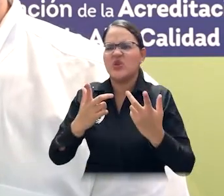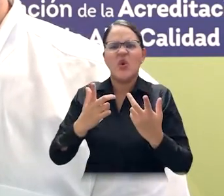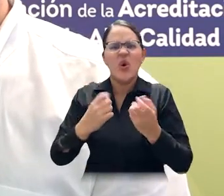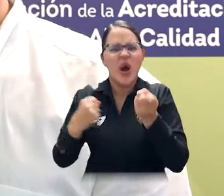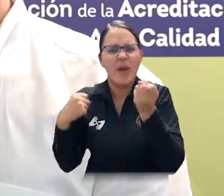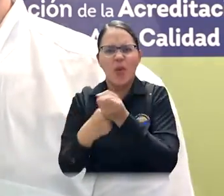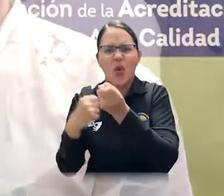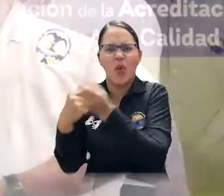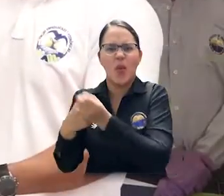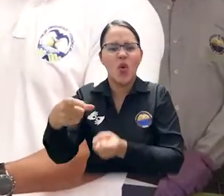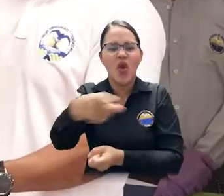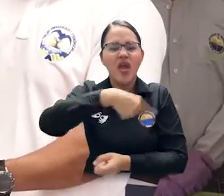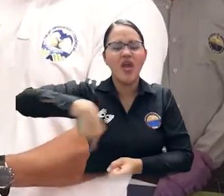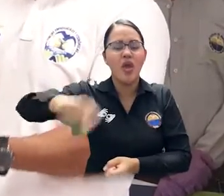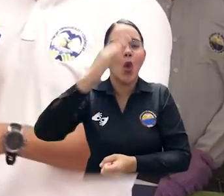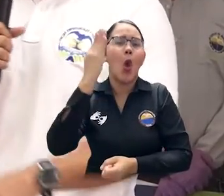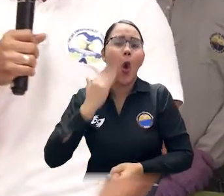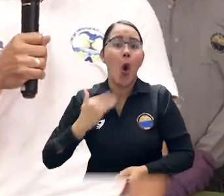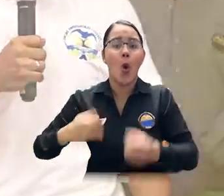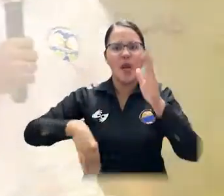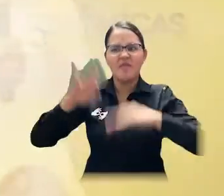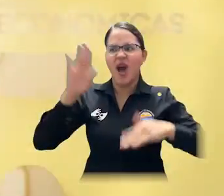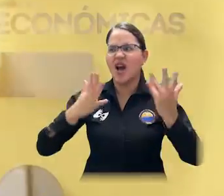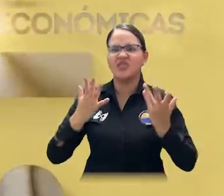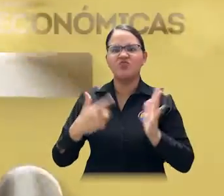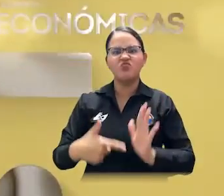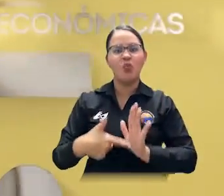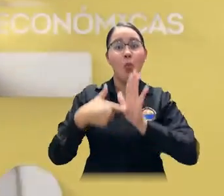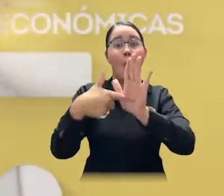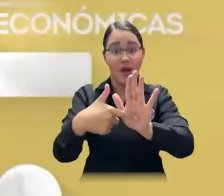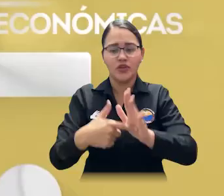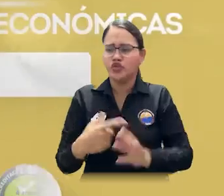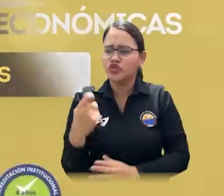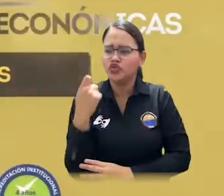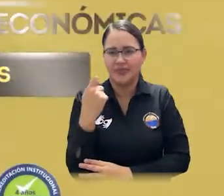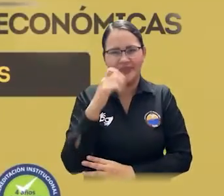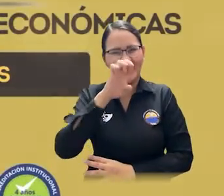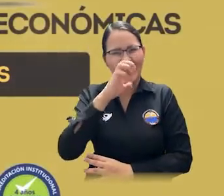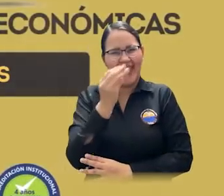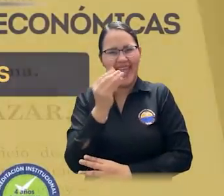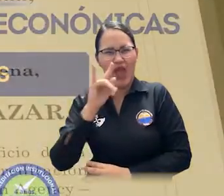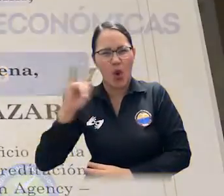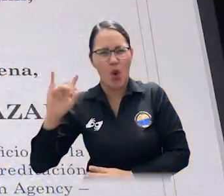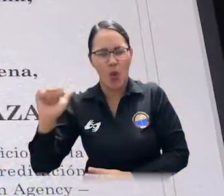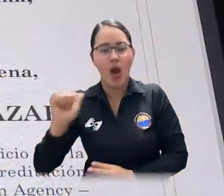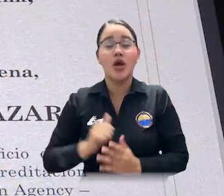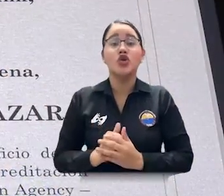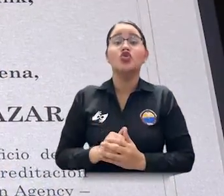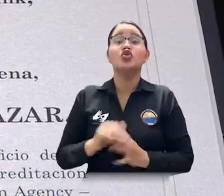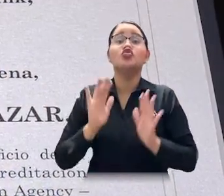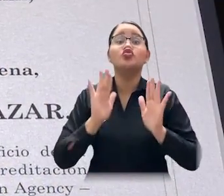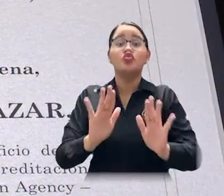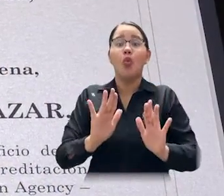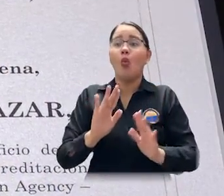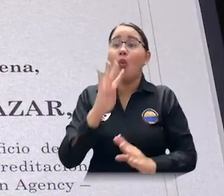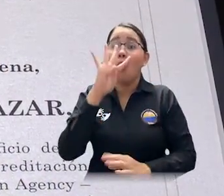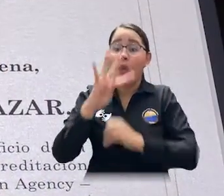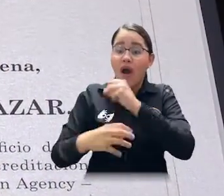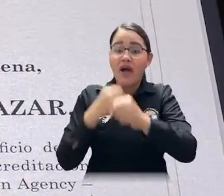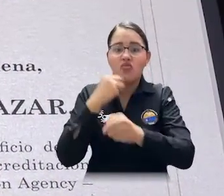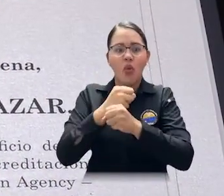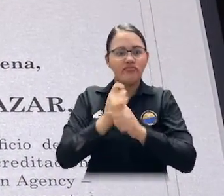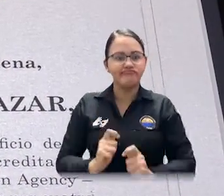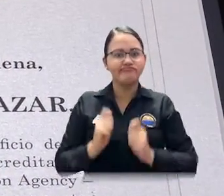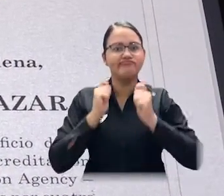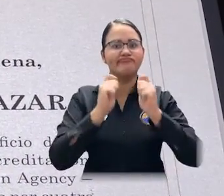reconocida como tal, la reciente certificación internacional ECOA por cuatro años. Digamos que eso nos conllevó a que estos Centros de Pensamiento del Orden